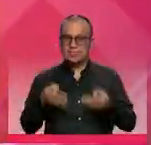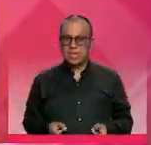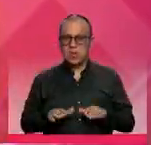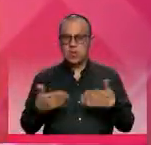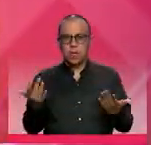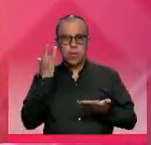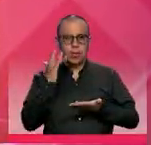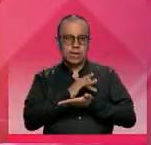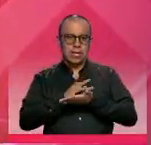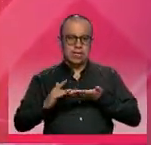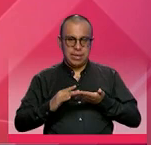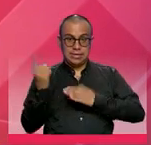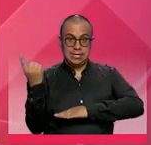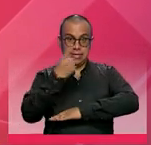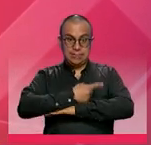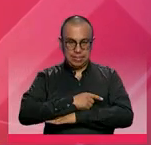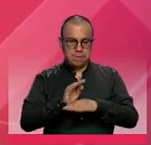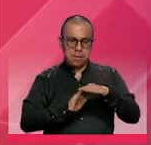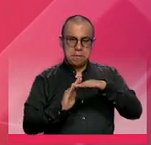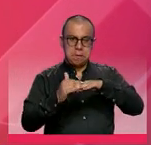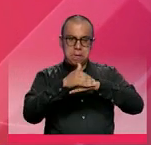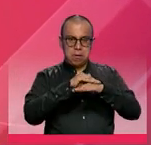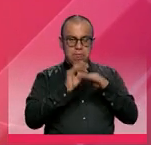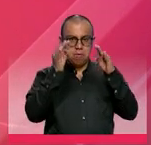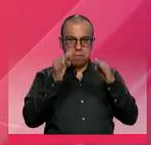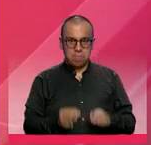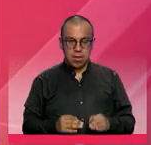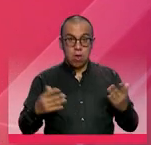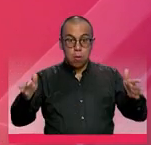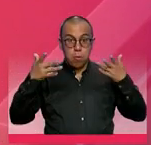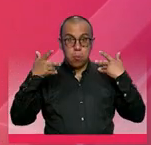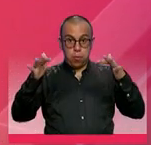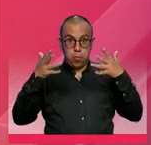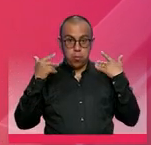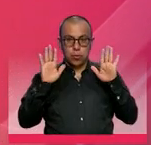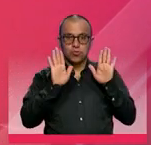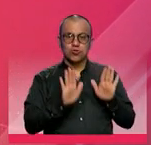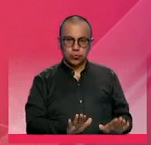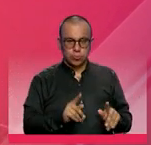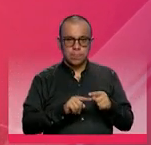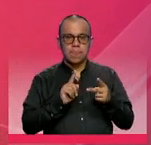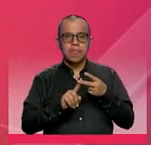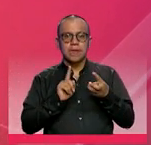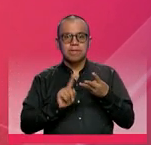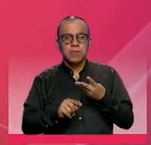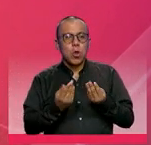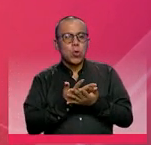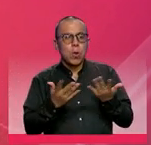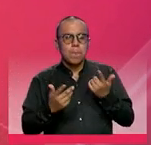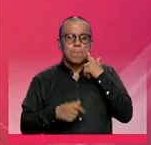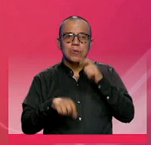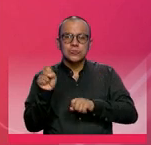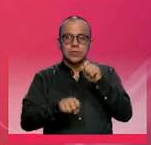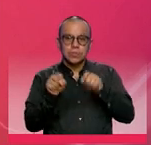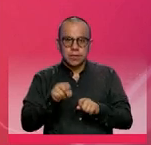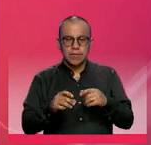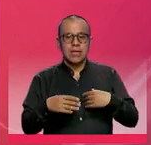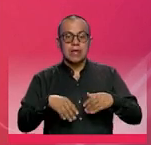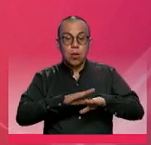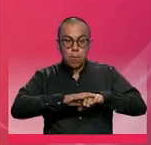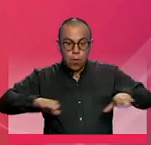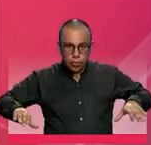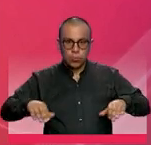la limpieza diaria de la flota, mantener una buena ventilación, retirar elementos susceptibles a la contaminación como